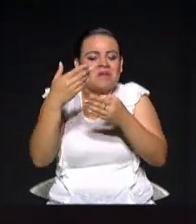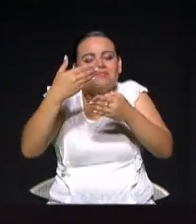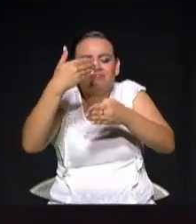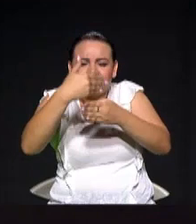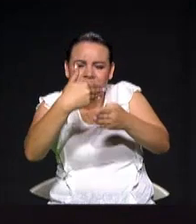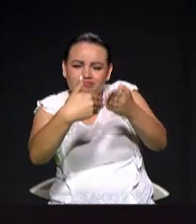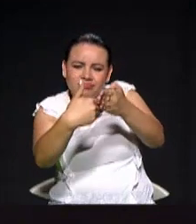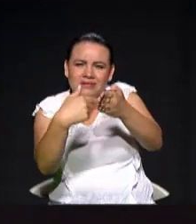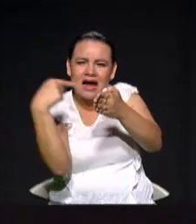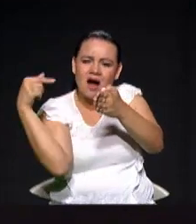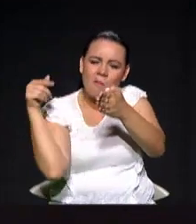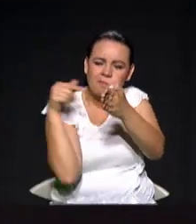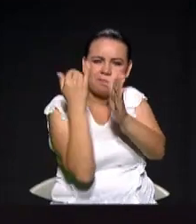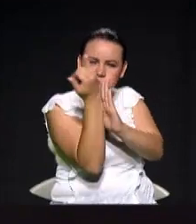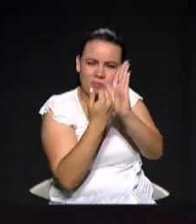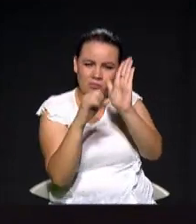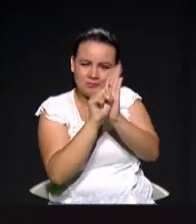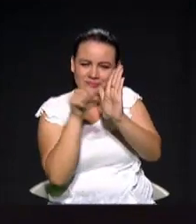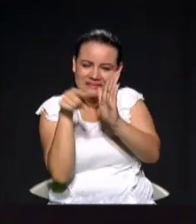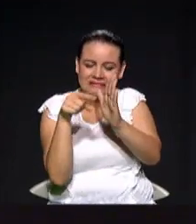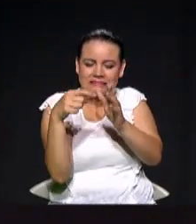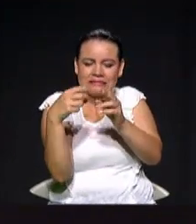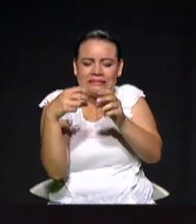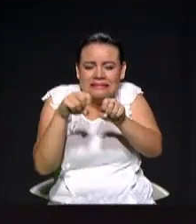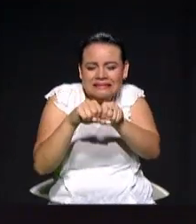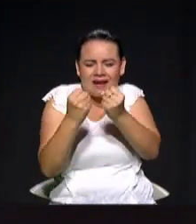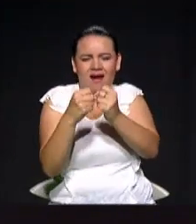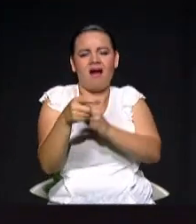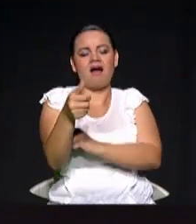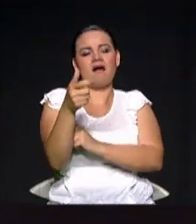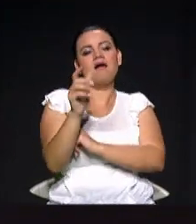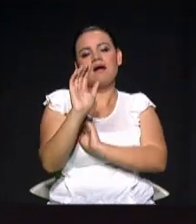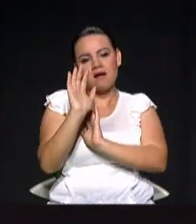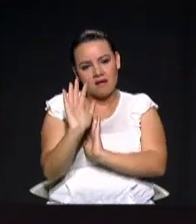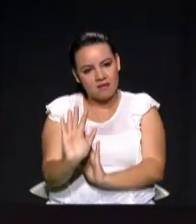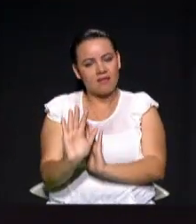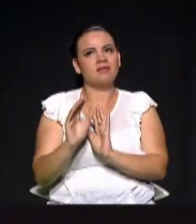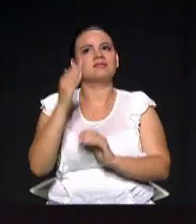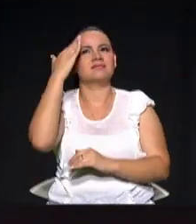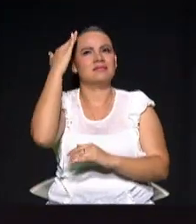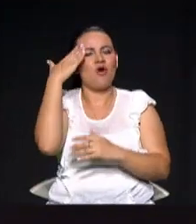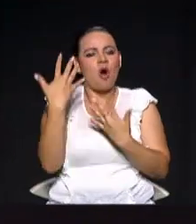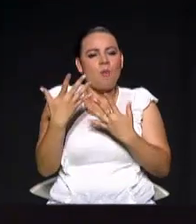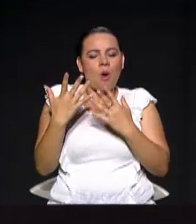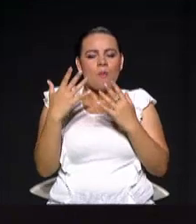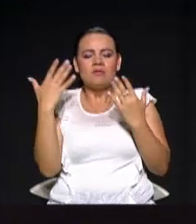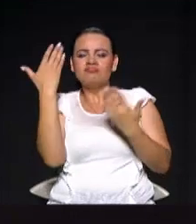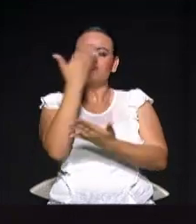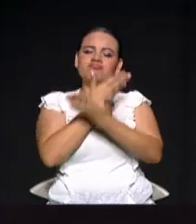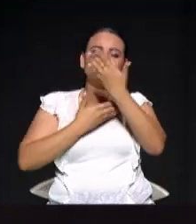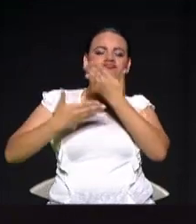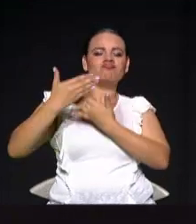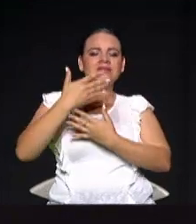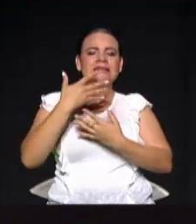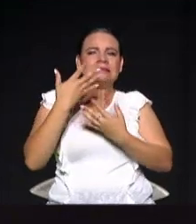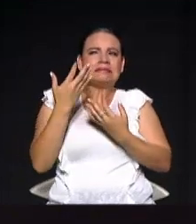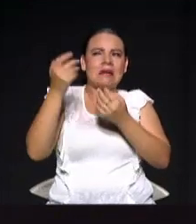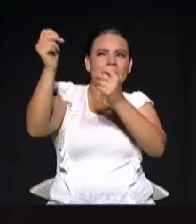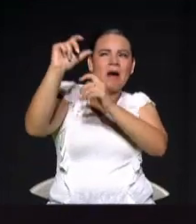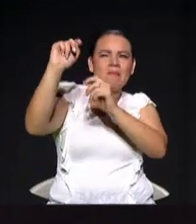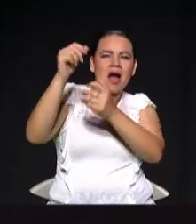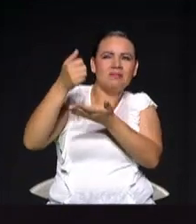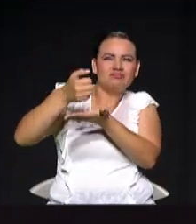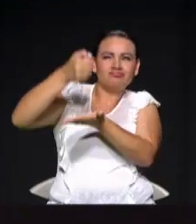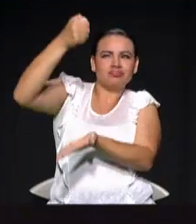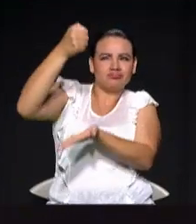precisamente esta situación contingente, pues lo cierto es que todavía hay que evaluar cuál va a ser la realidad financiera futura del proyecto. Lo que